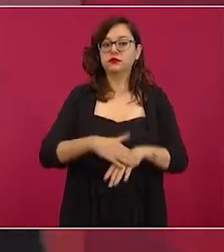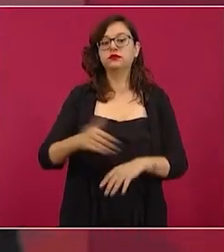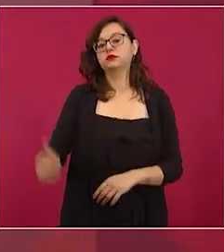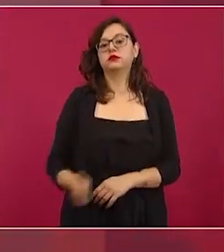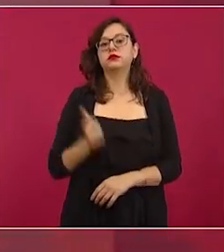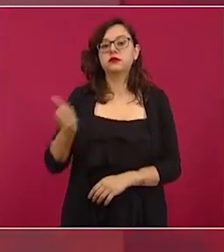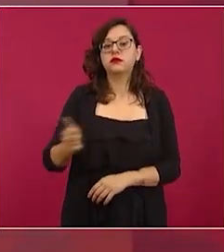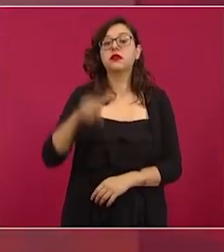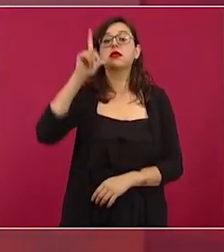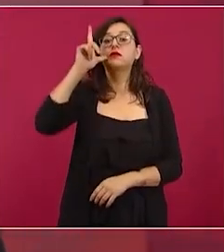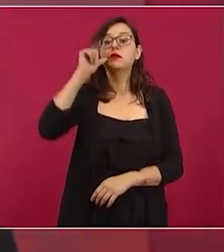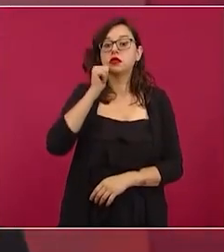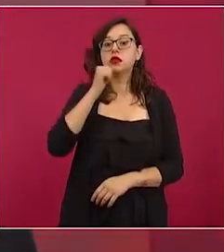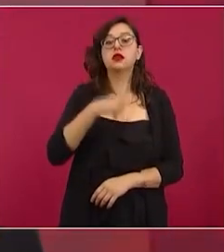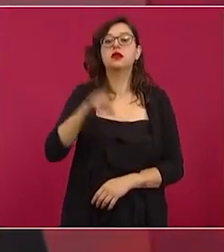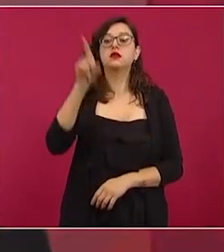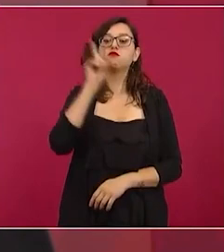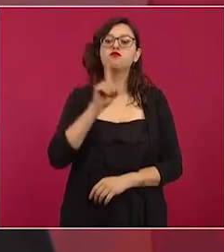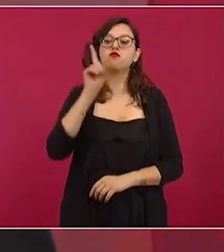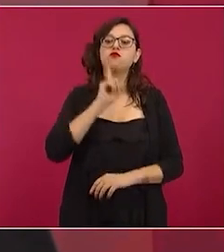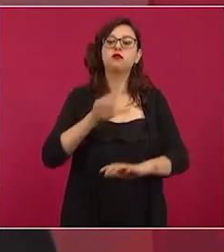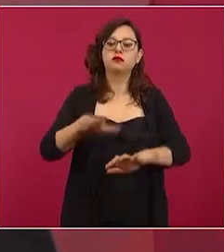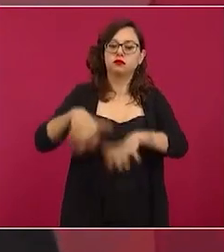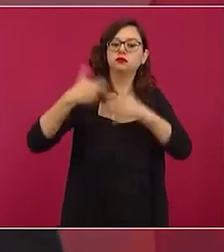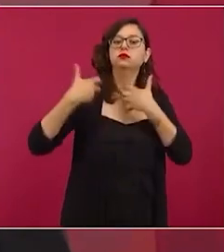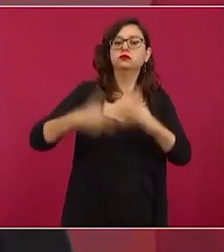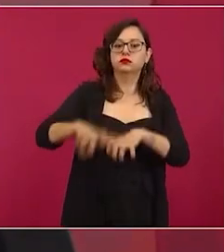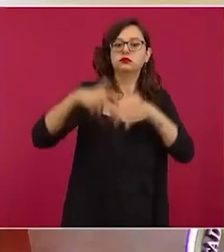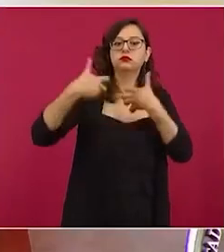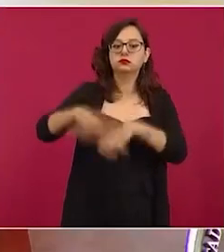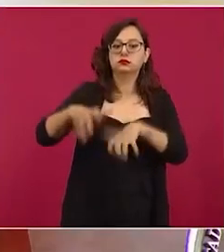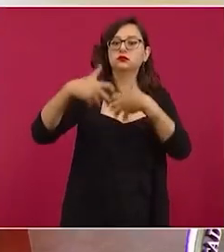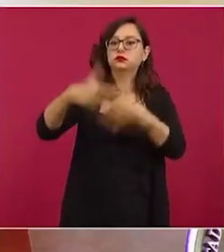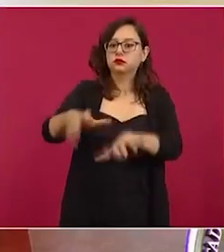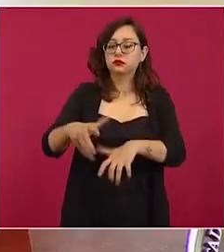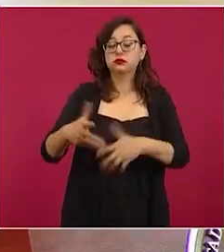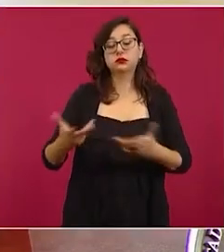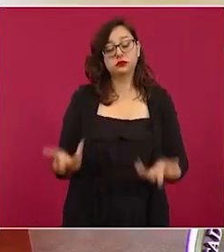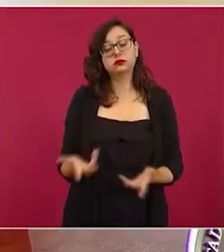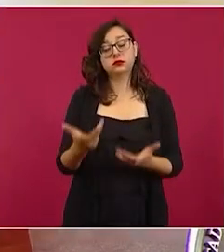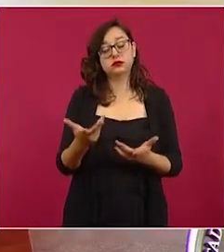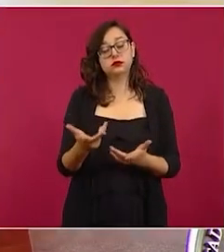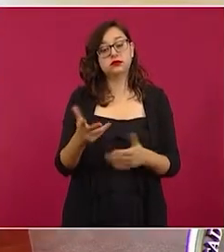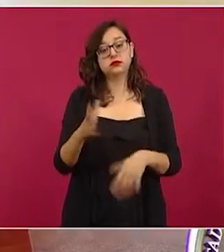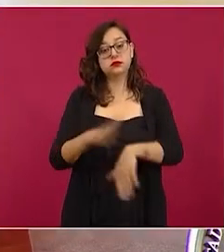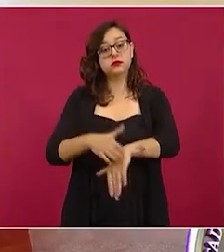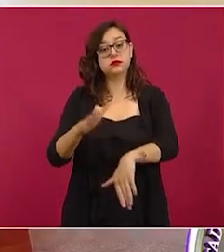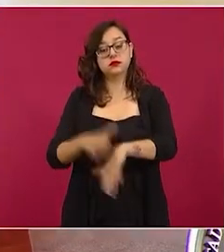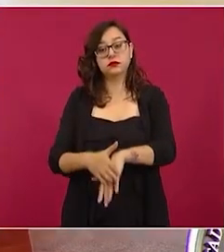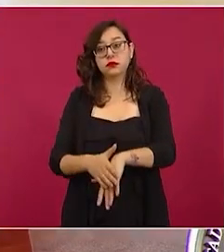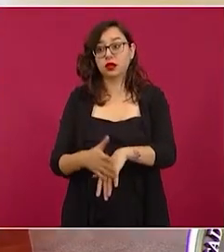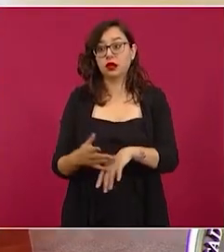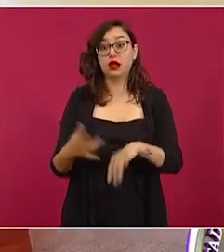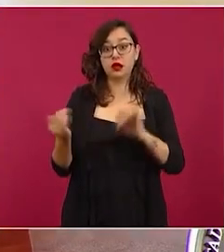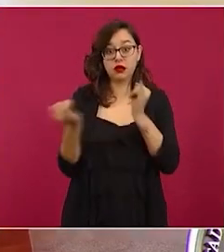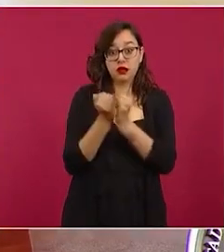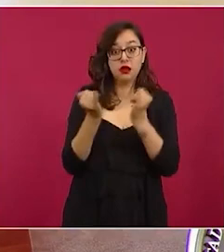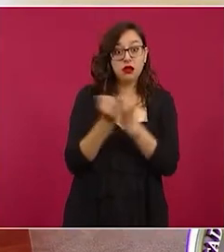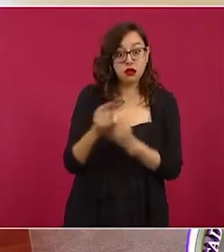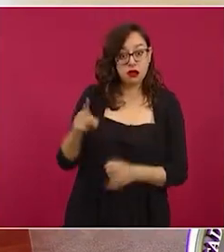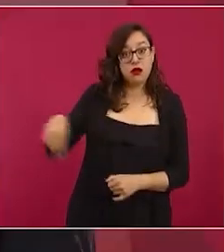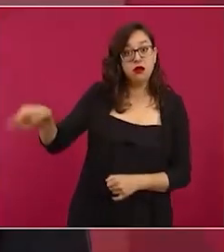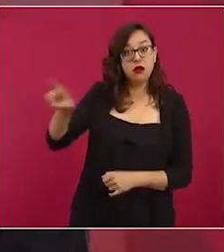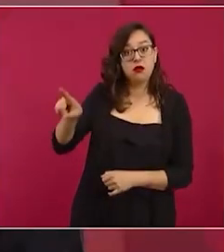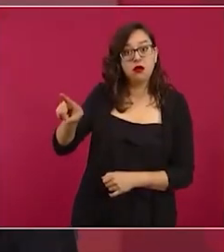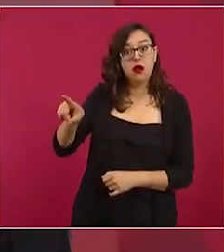mujeres, para que no se caiga en provocaciones